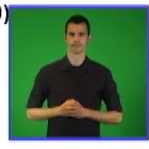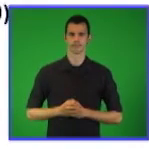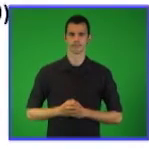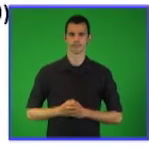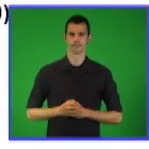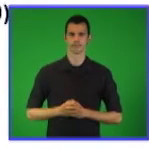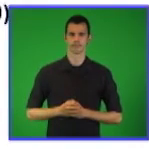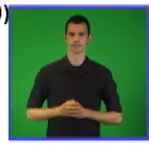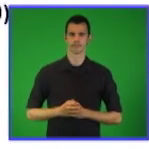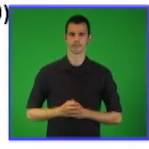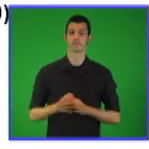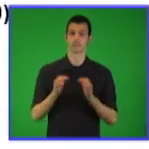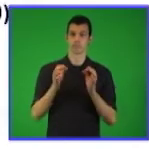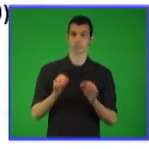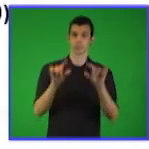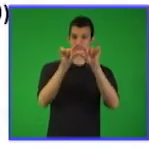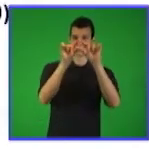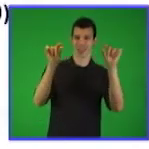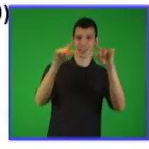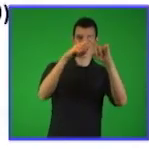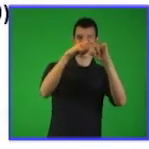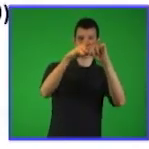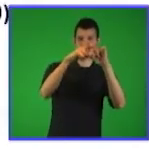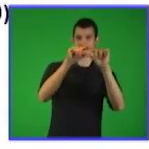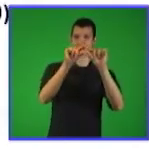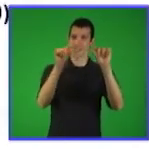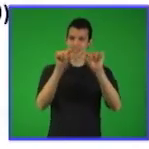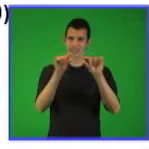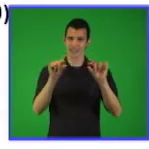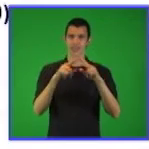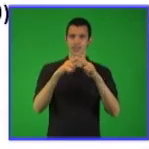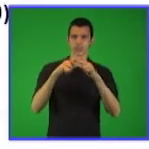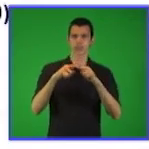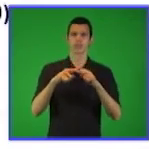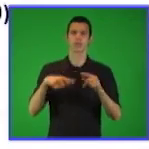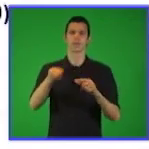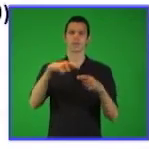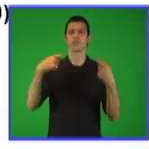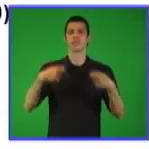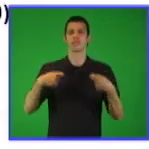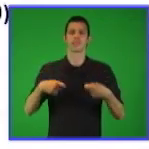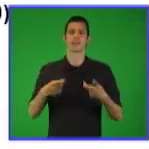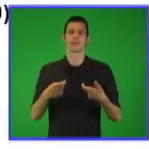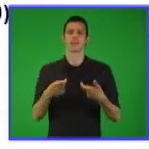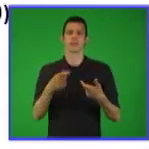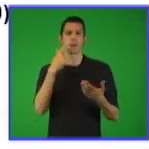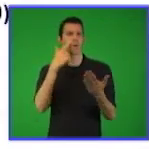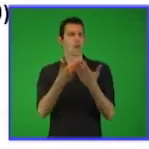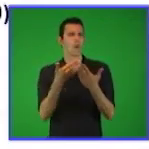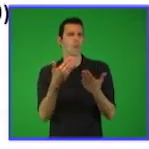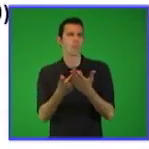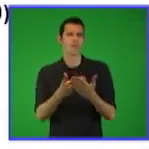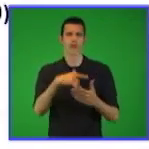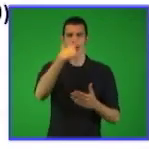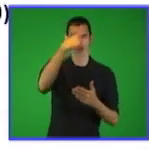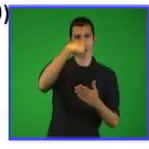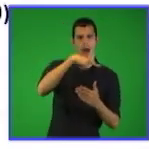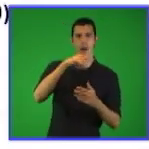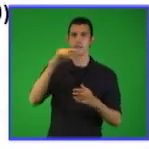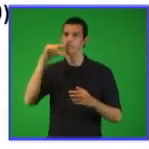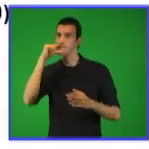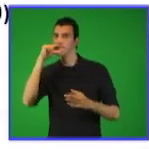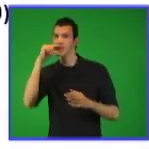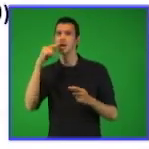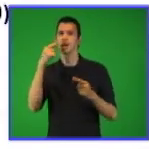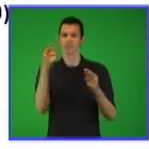Dados las ecuaciones que estamos presentando, ustedes deben verificar para A y